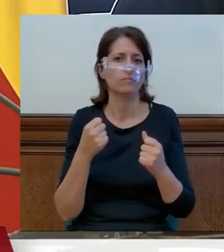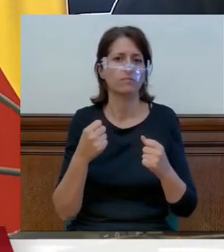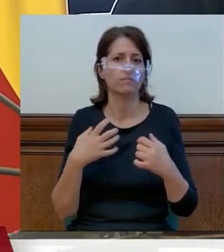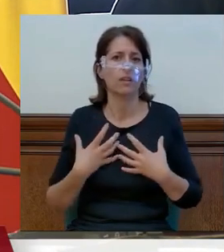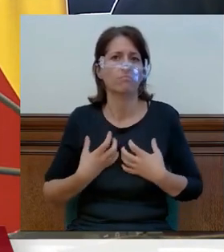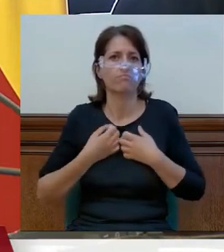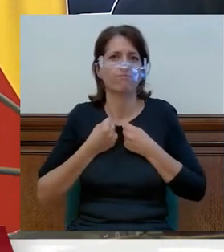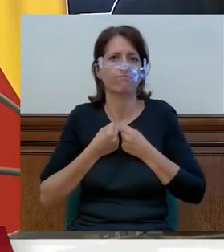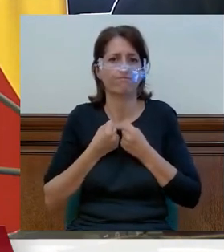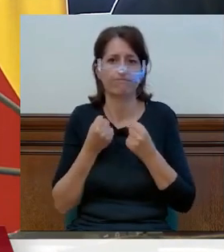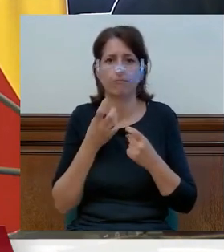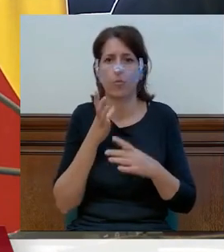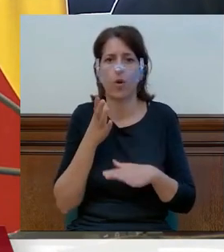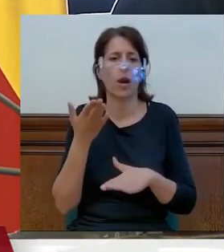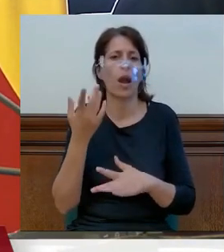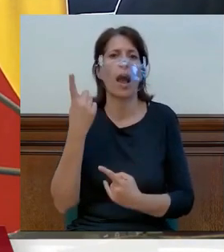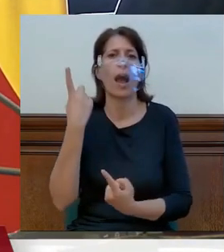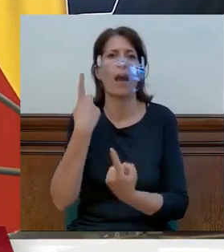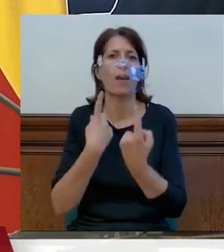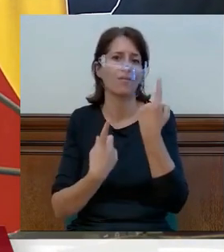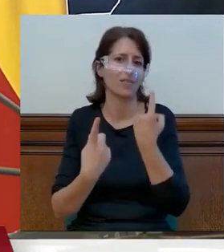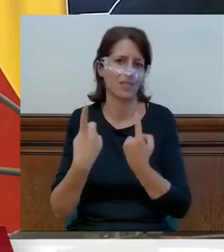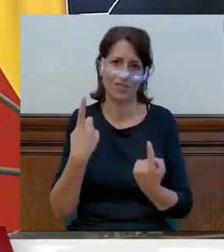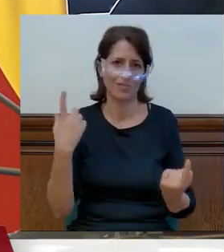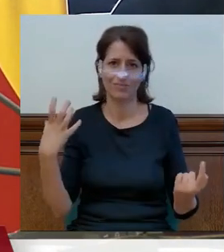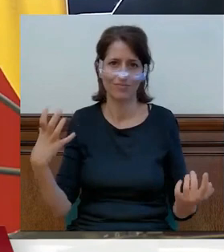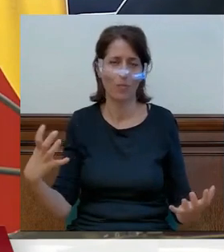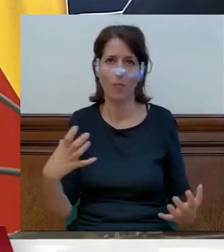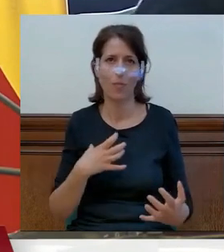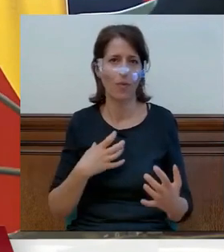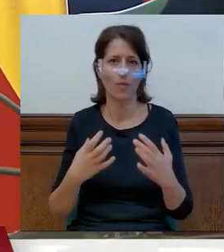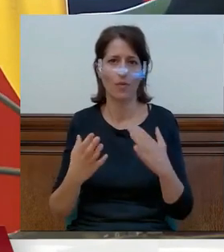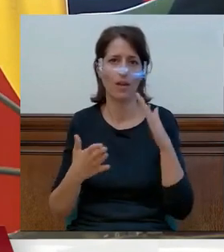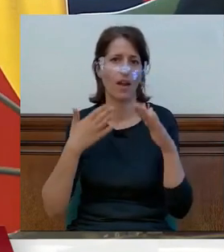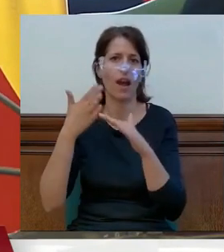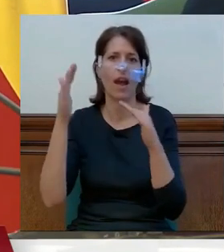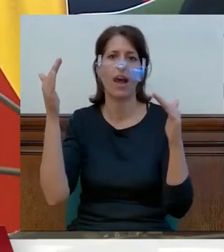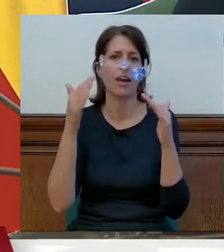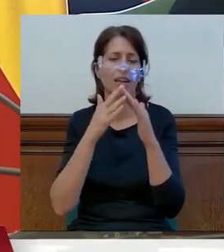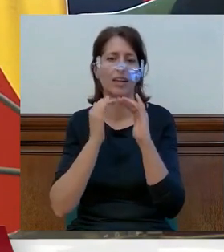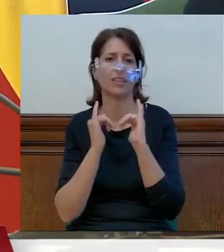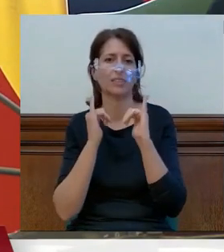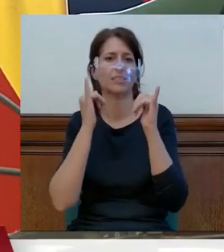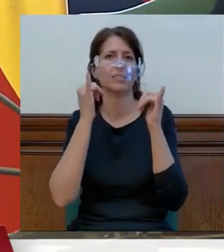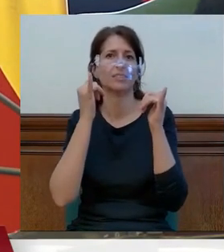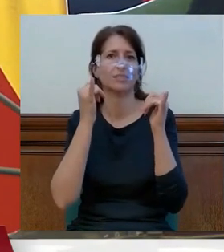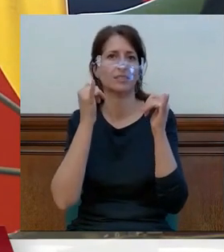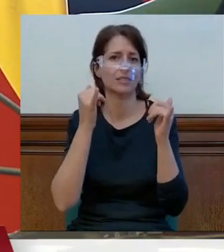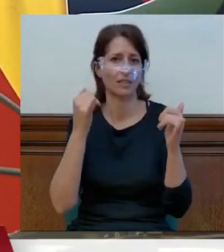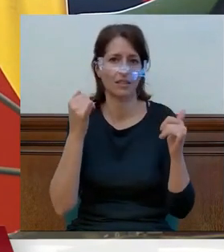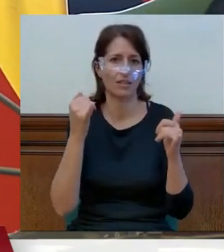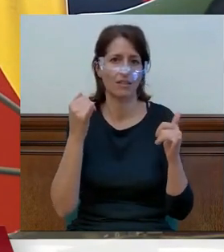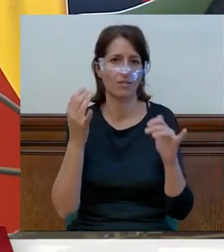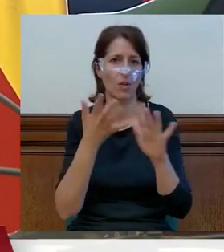veces que no llegan a los domicilios con la agilidad con la que deberían